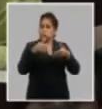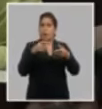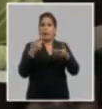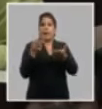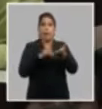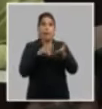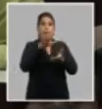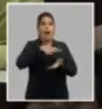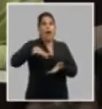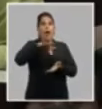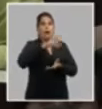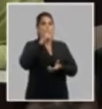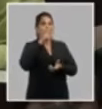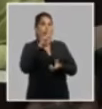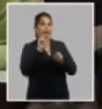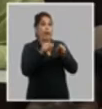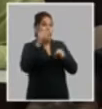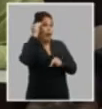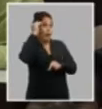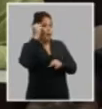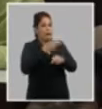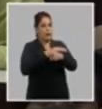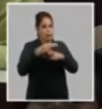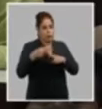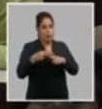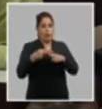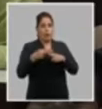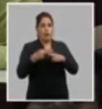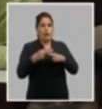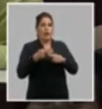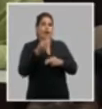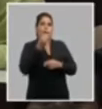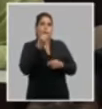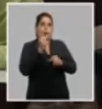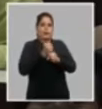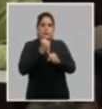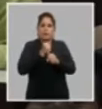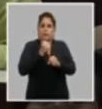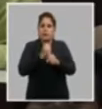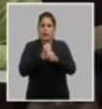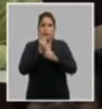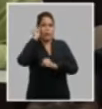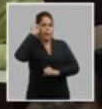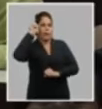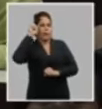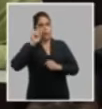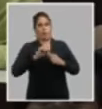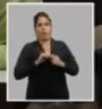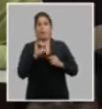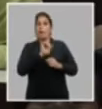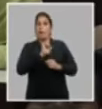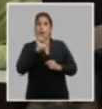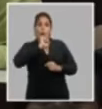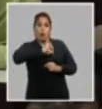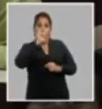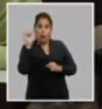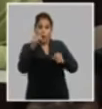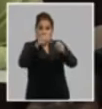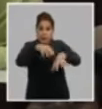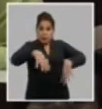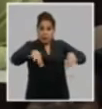en nuestros barrios lograr aprender de su historia lograr aprender de su labor de su experiencia y lograr con esa